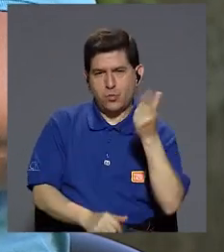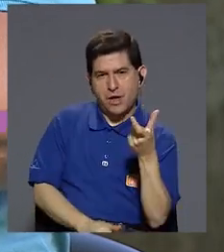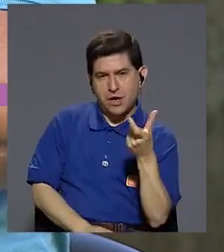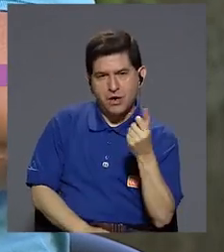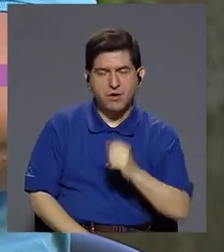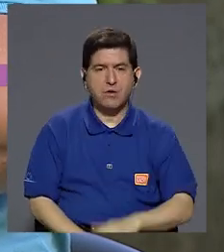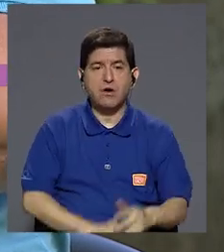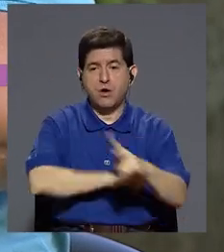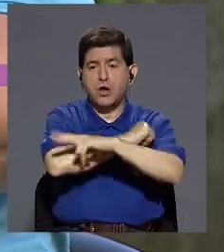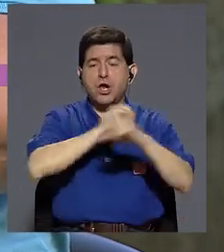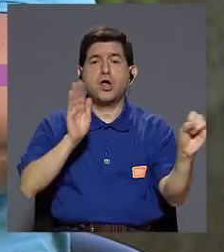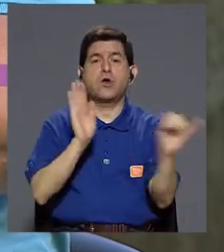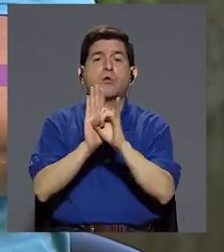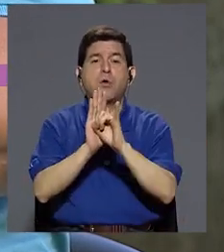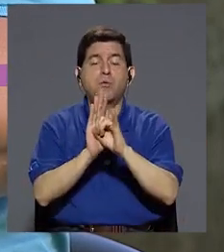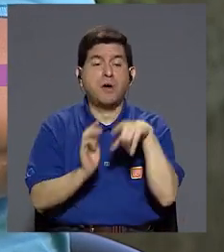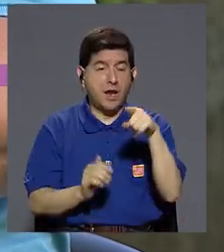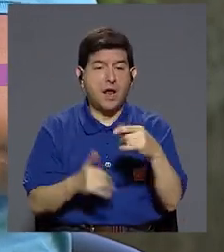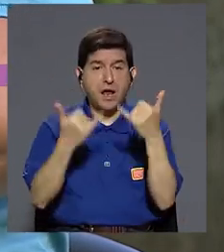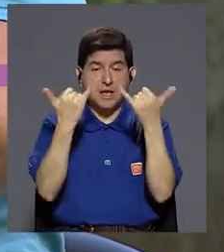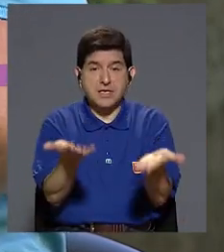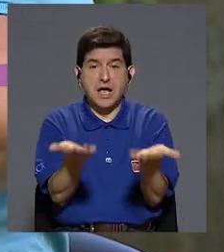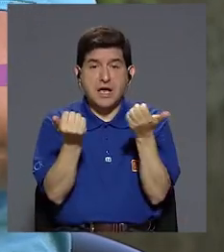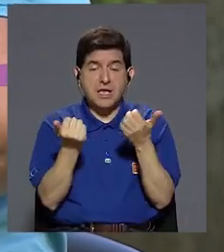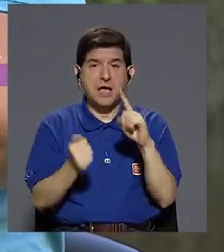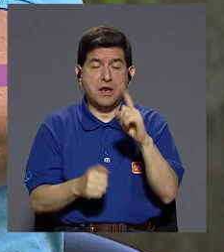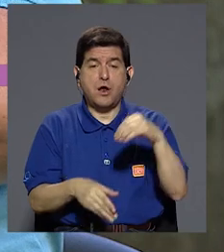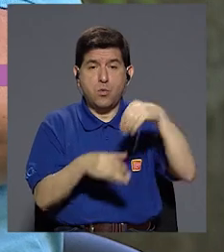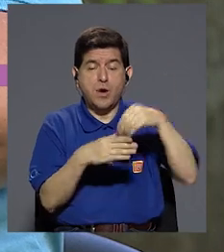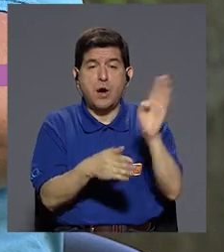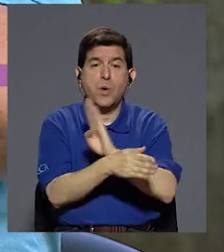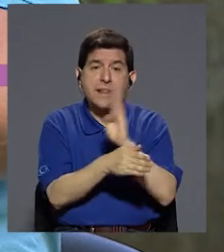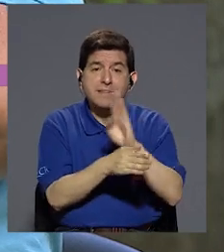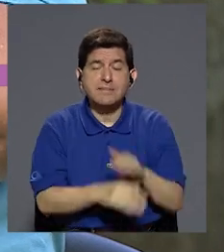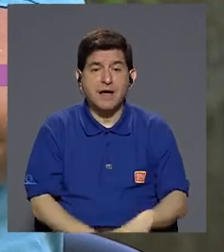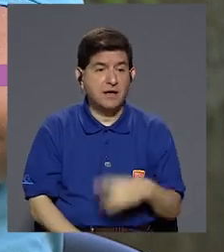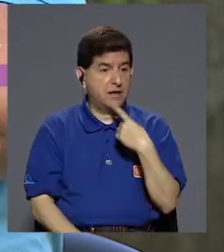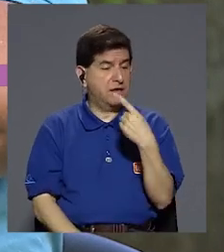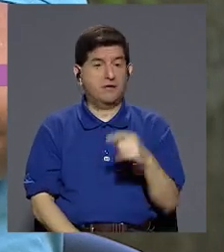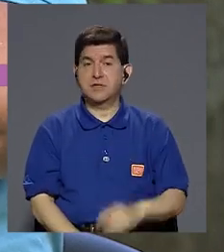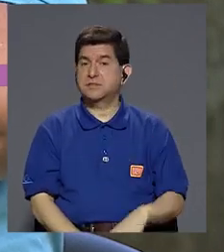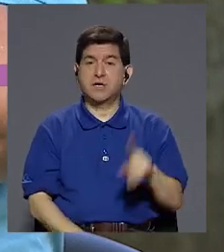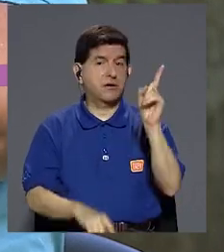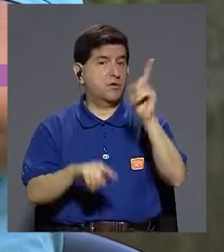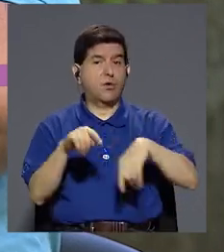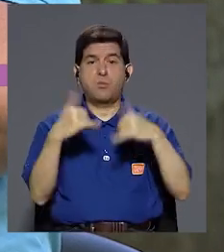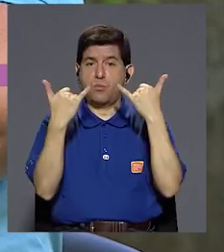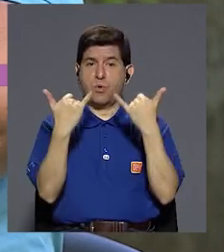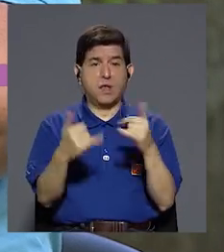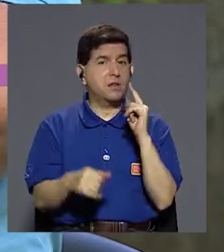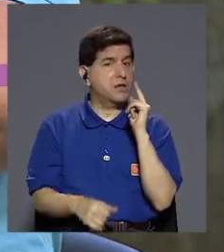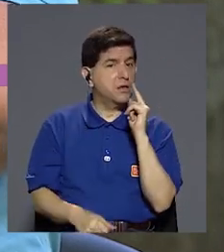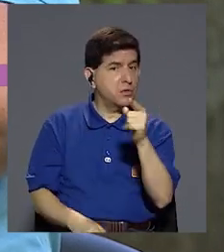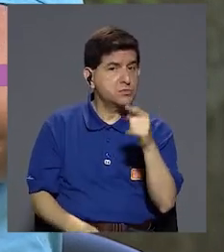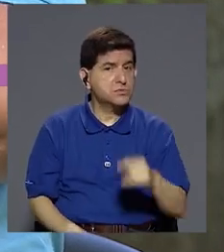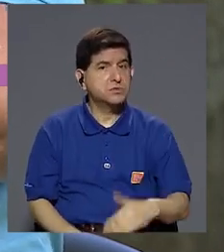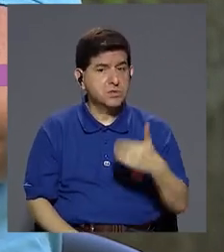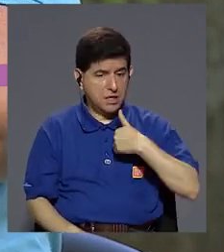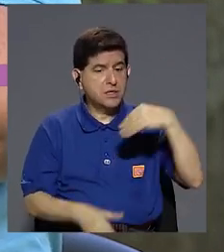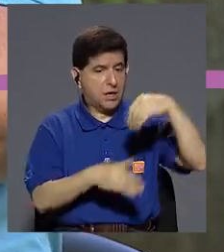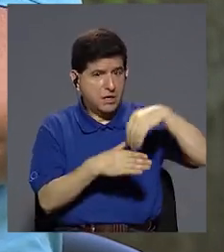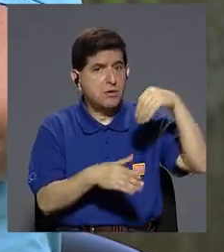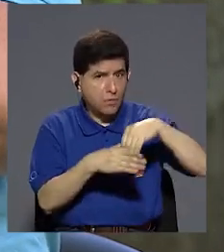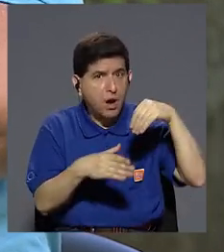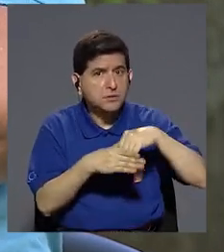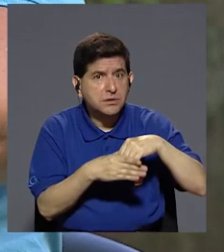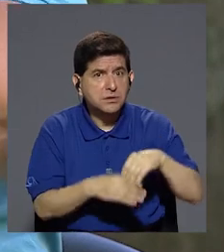y le roban la identidad y cuando ese niño vaya a querer abrir una cuenta en un banco, le van a decir, no, ya existen cuentas a